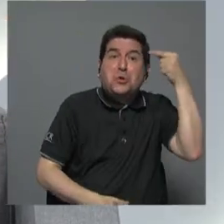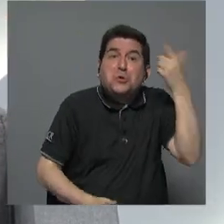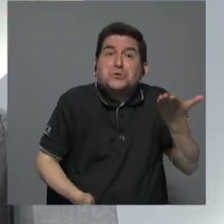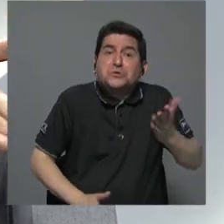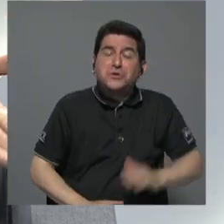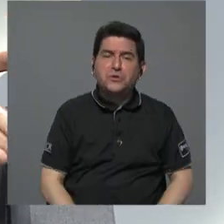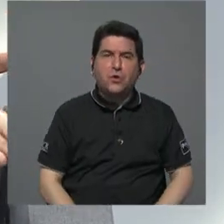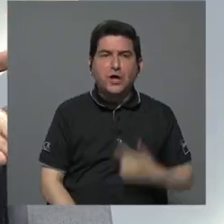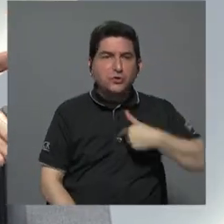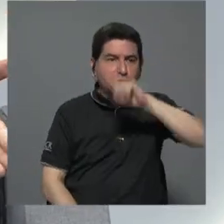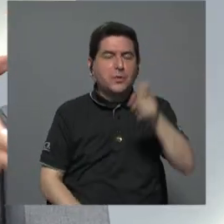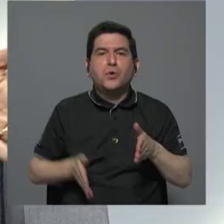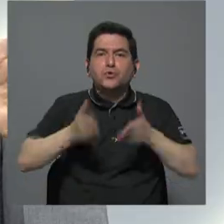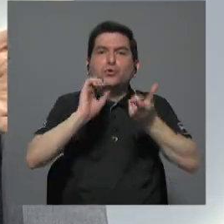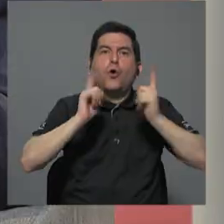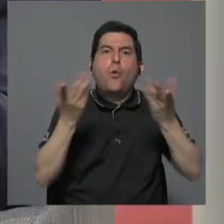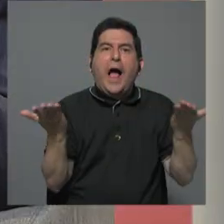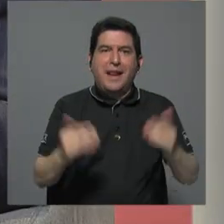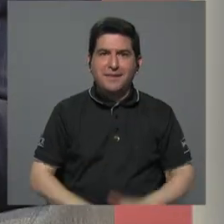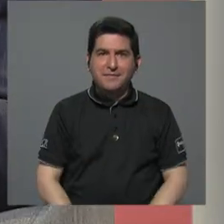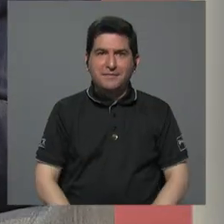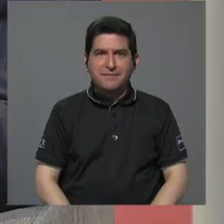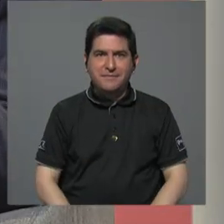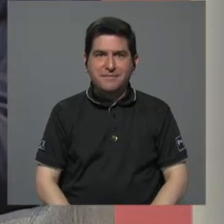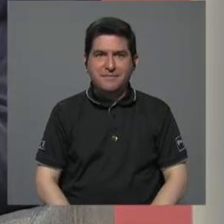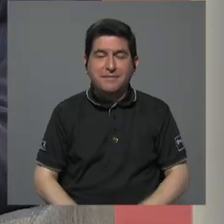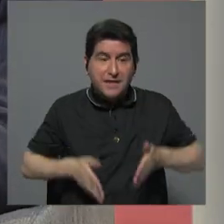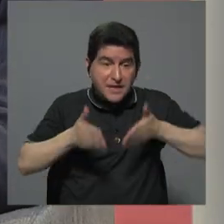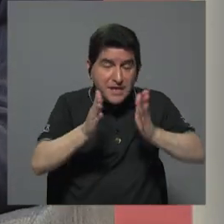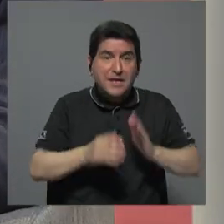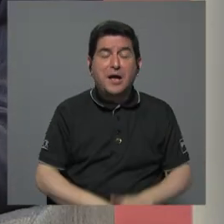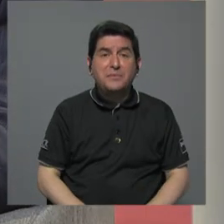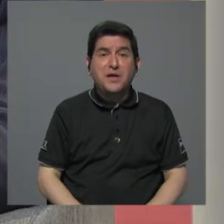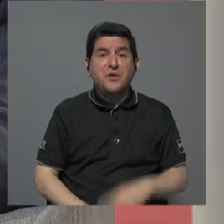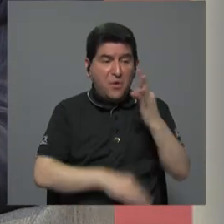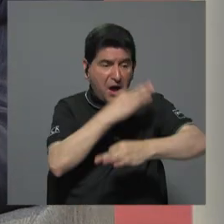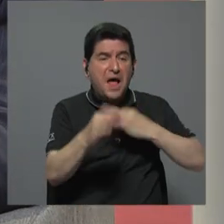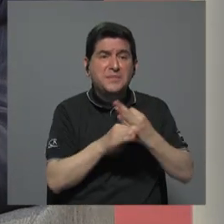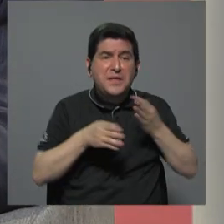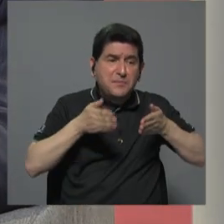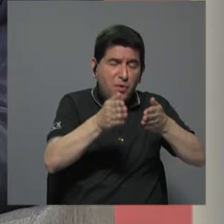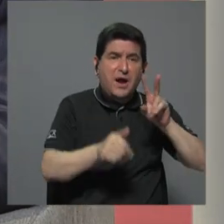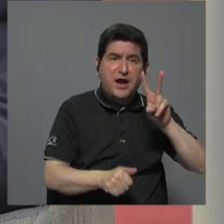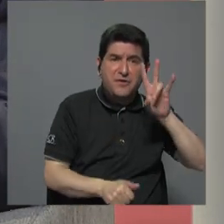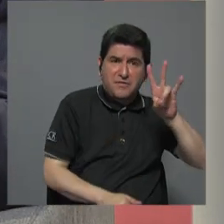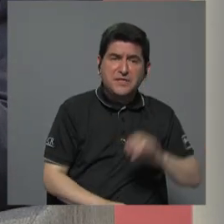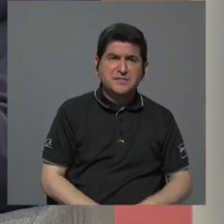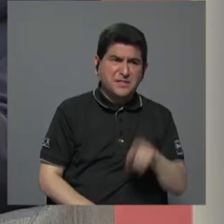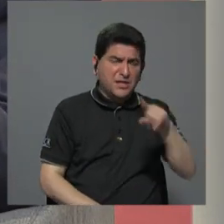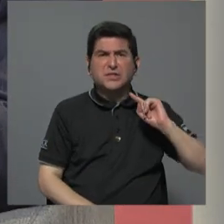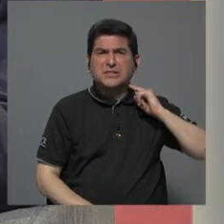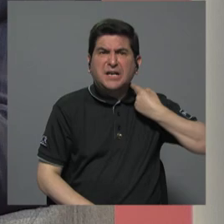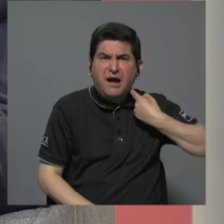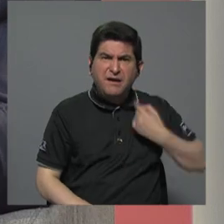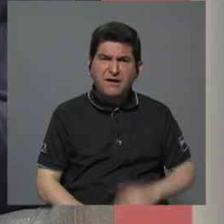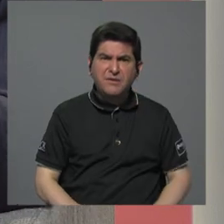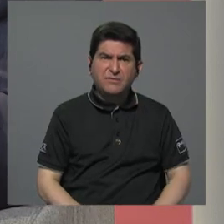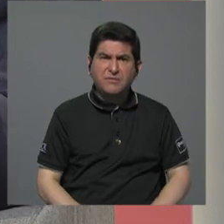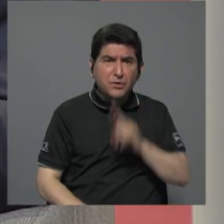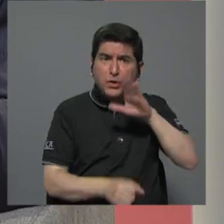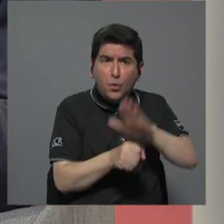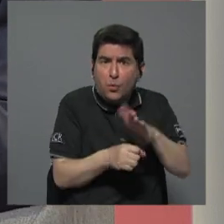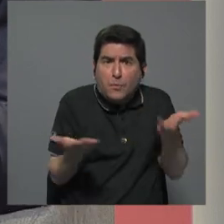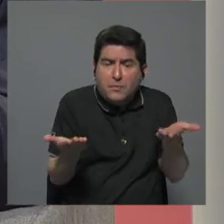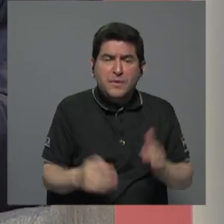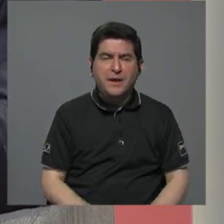les pregunto ¿cuál es el camino? porque la gente podría decir bueno si el camino es la ruta 27 me ha costado muy cara y no fue la obra es muy importante